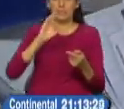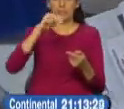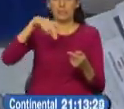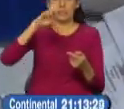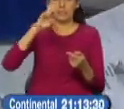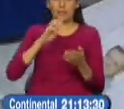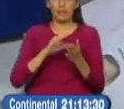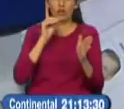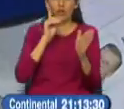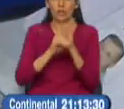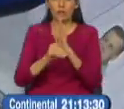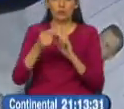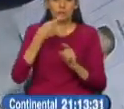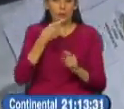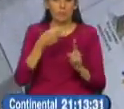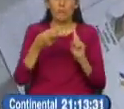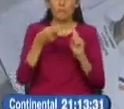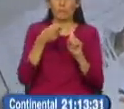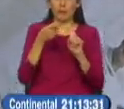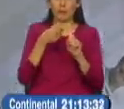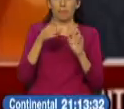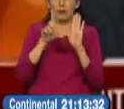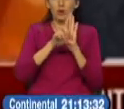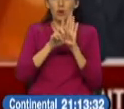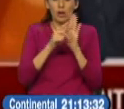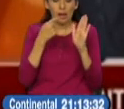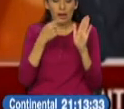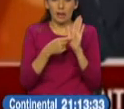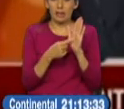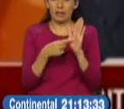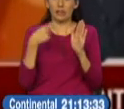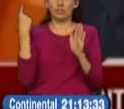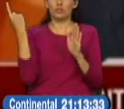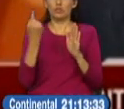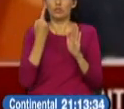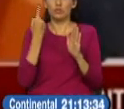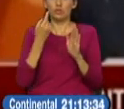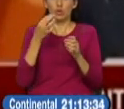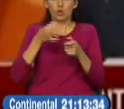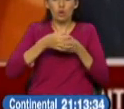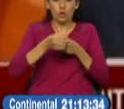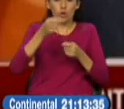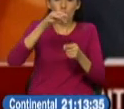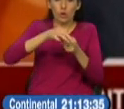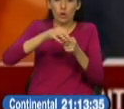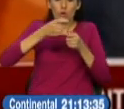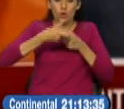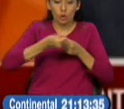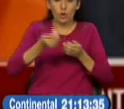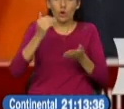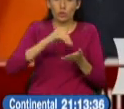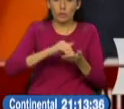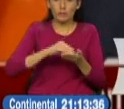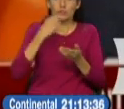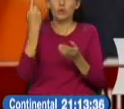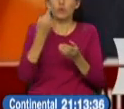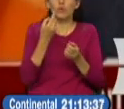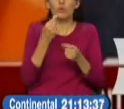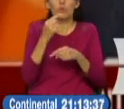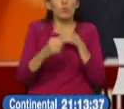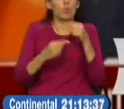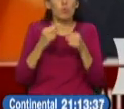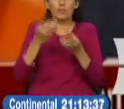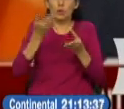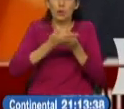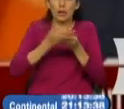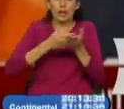basarse en el principio de la legalidad del proceso de escrutinio. Y solo procede el conteo de votos cuando no existe un acta o cuando el acta no está firmado por el